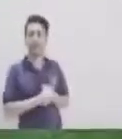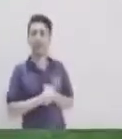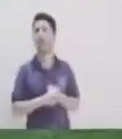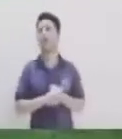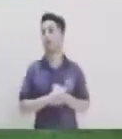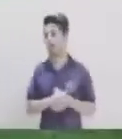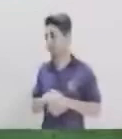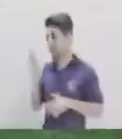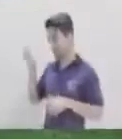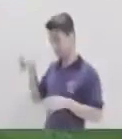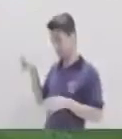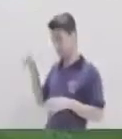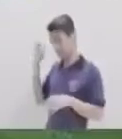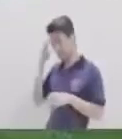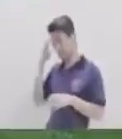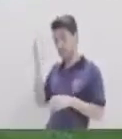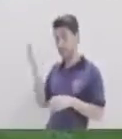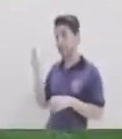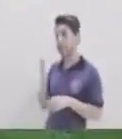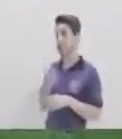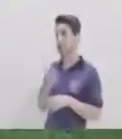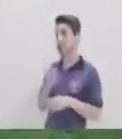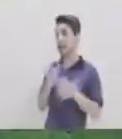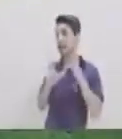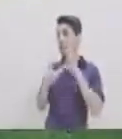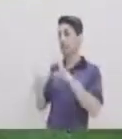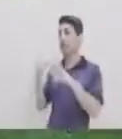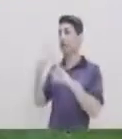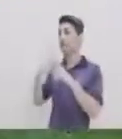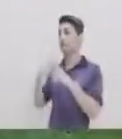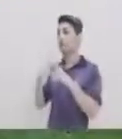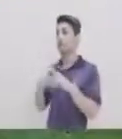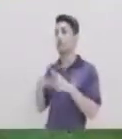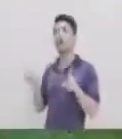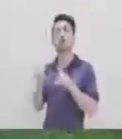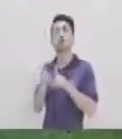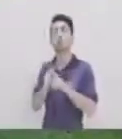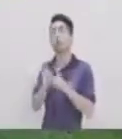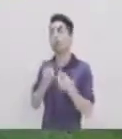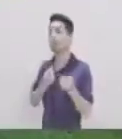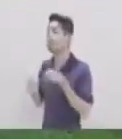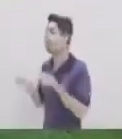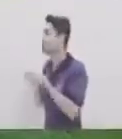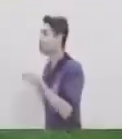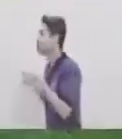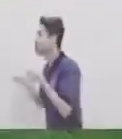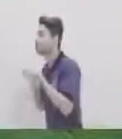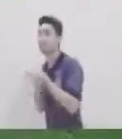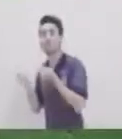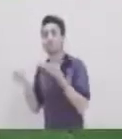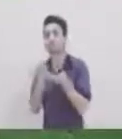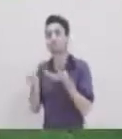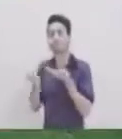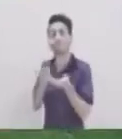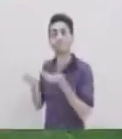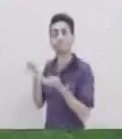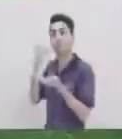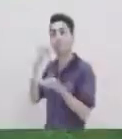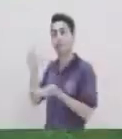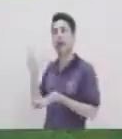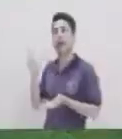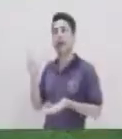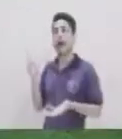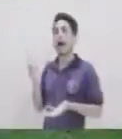Sabías André Que un líder positivo Es un negociador De esperanzas Es una